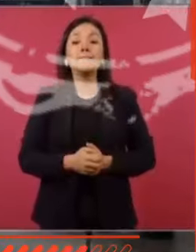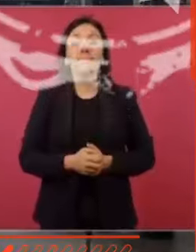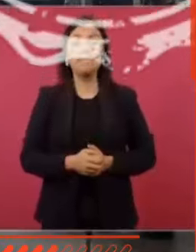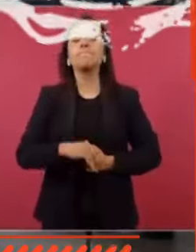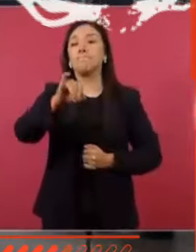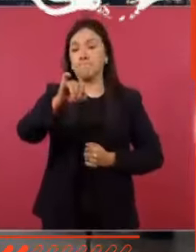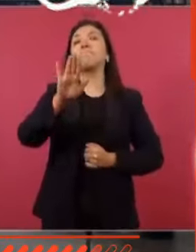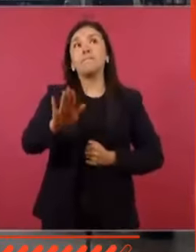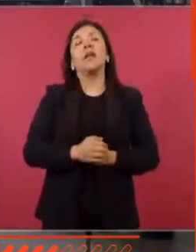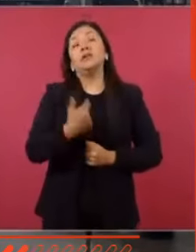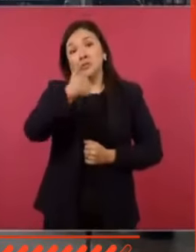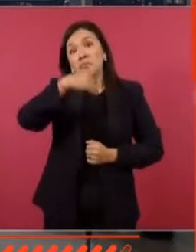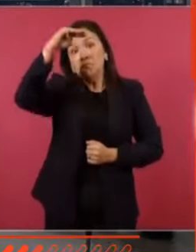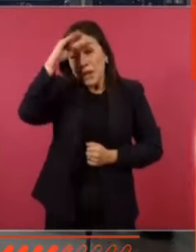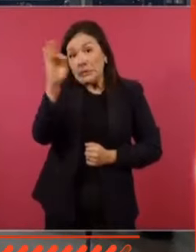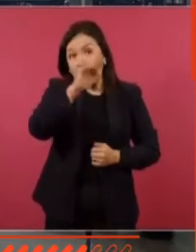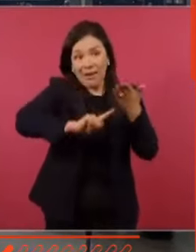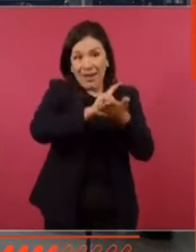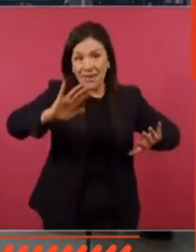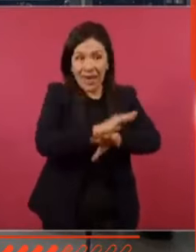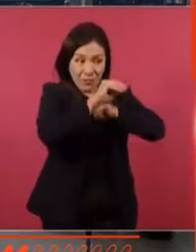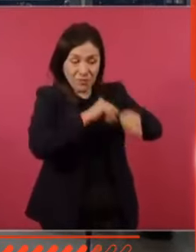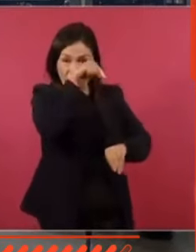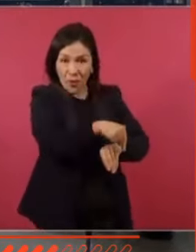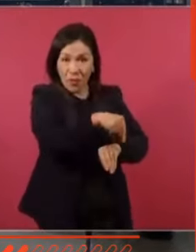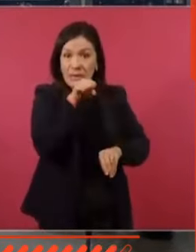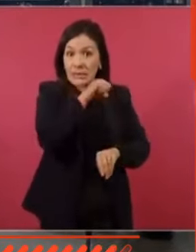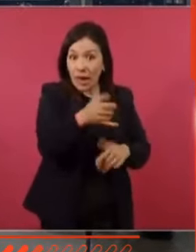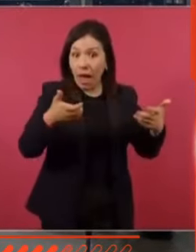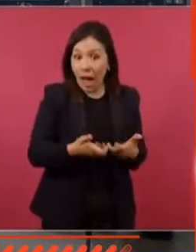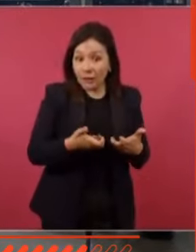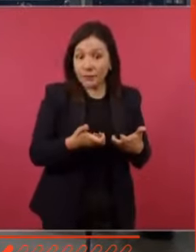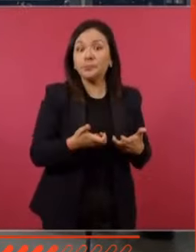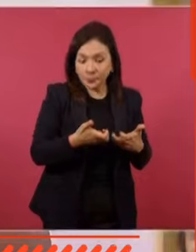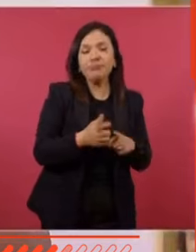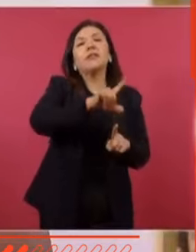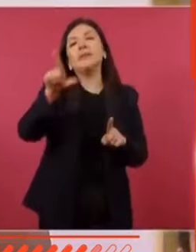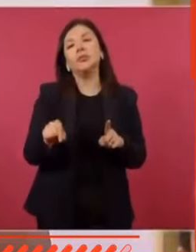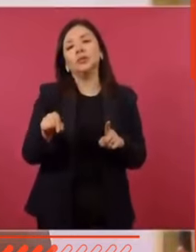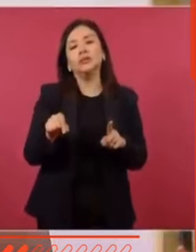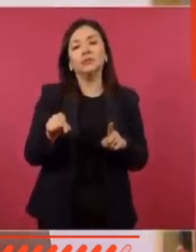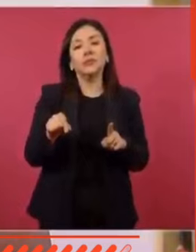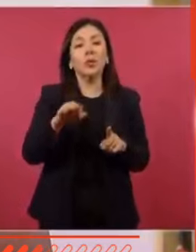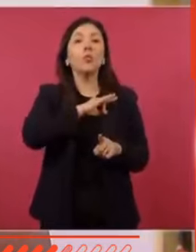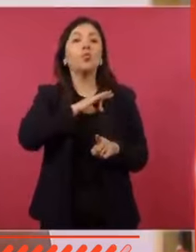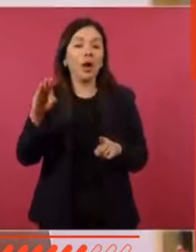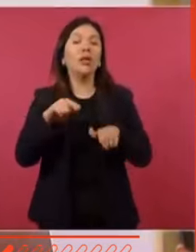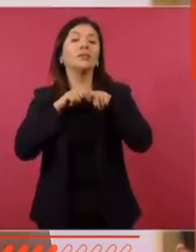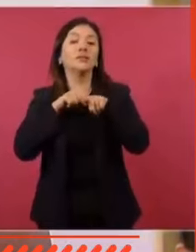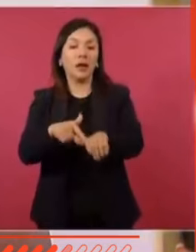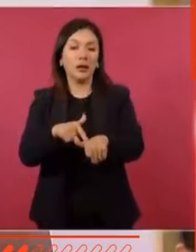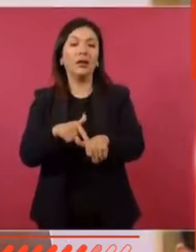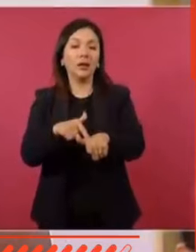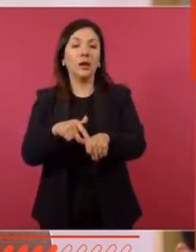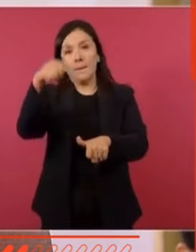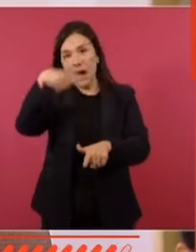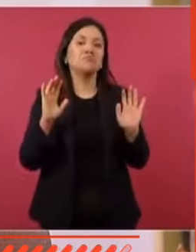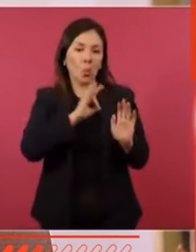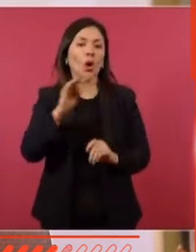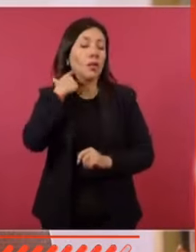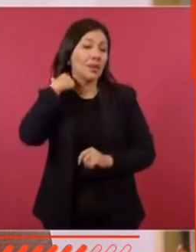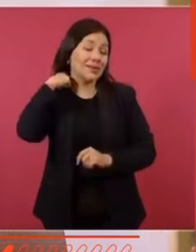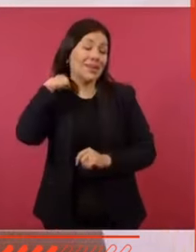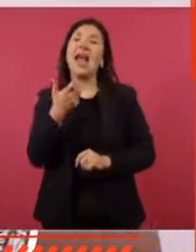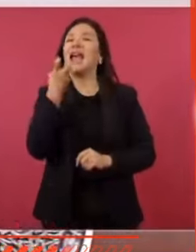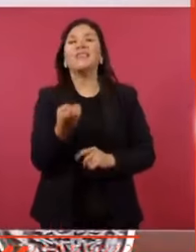Pienso que si se avanza con la reforma al Poder Judicial, luego podría continuarse con las fiscalías.